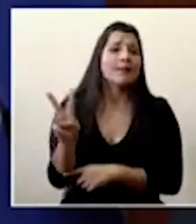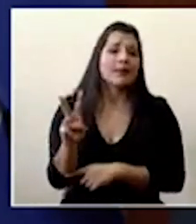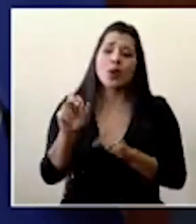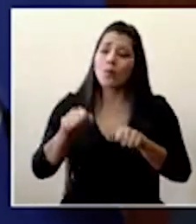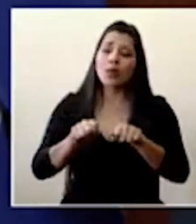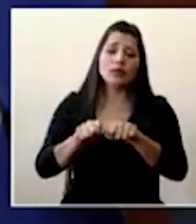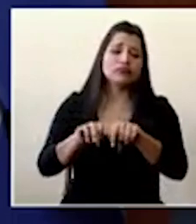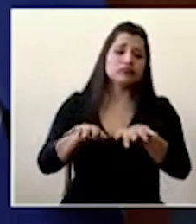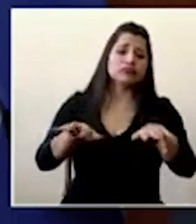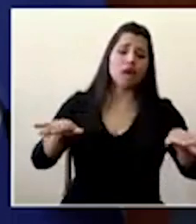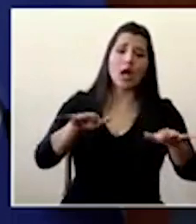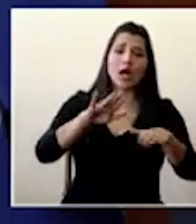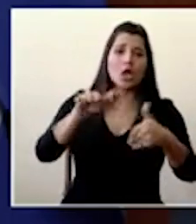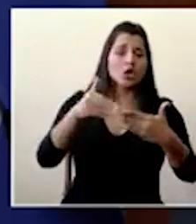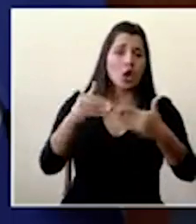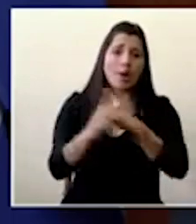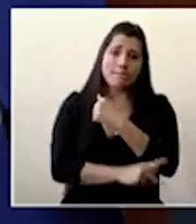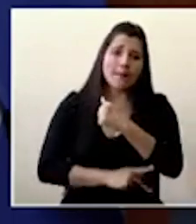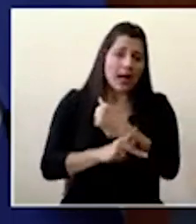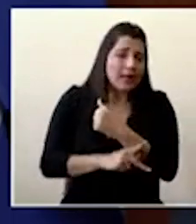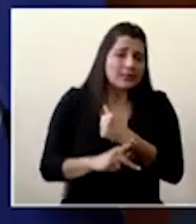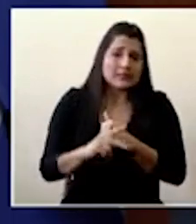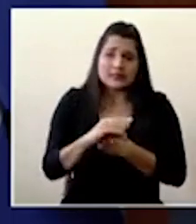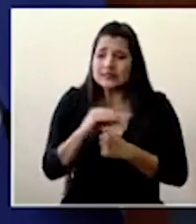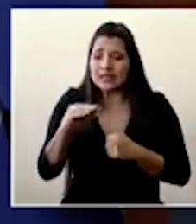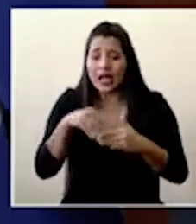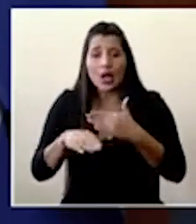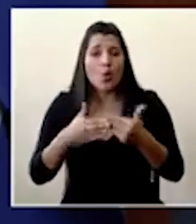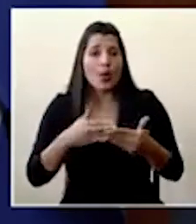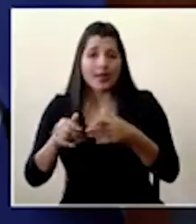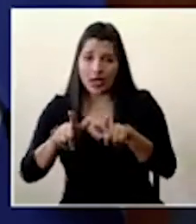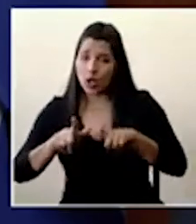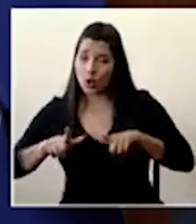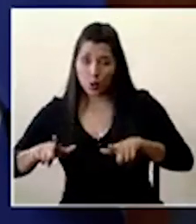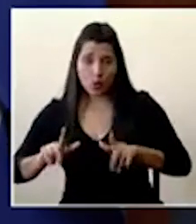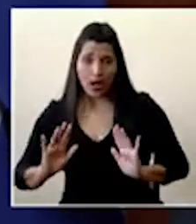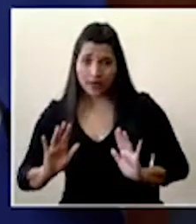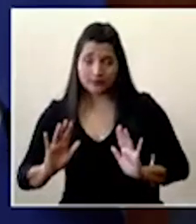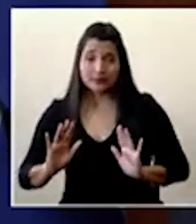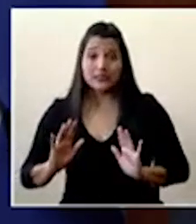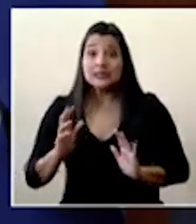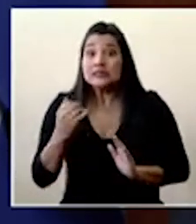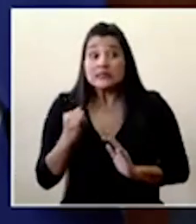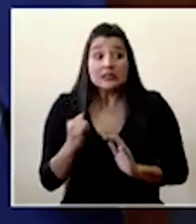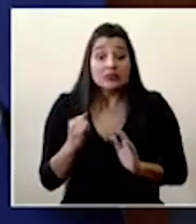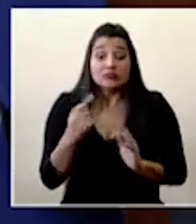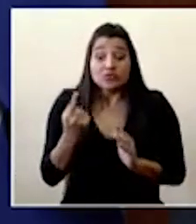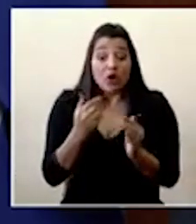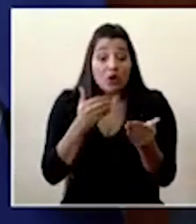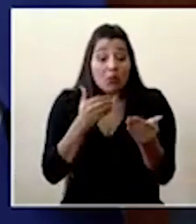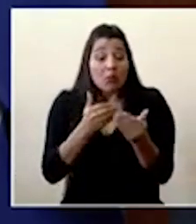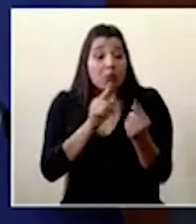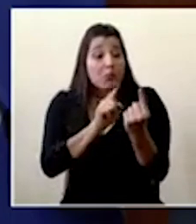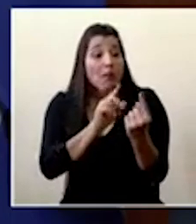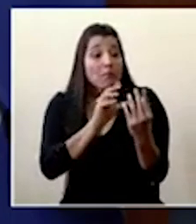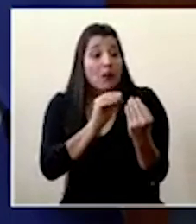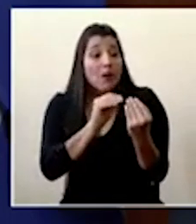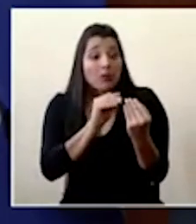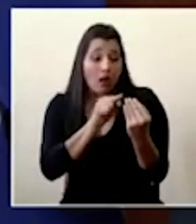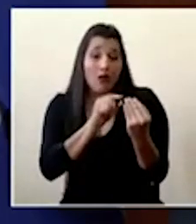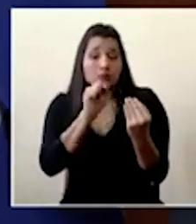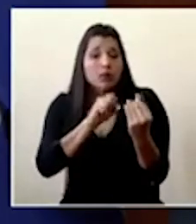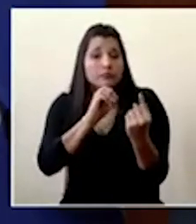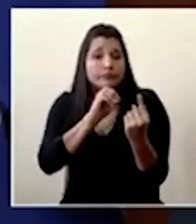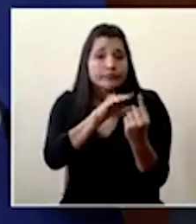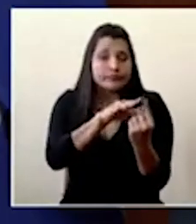país y en cualquier oportunidad de contagio entre una persona y otra. Inclusive hasta estar cerca simplemente conversando puede